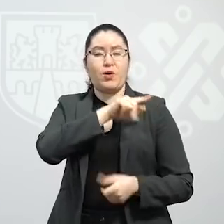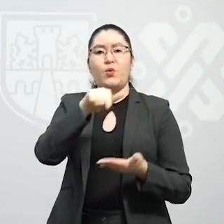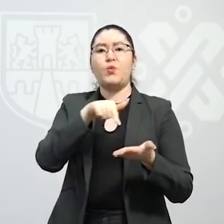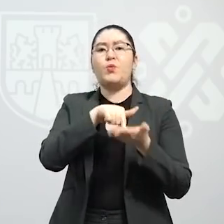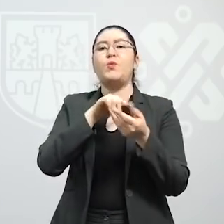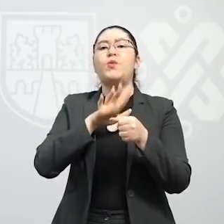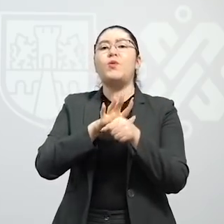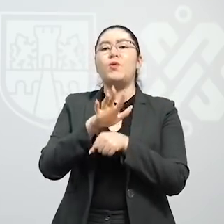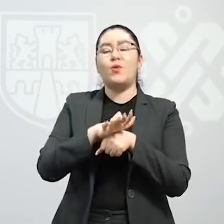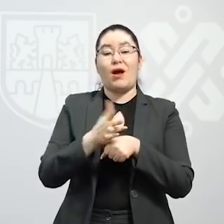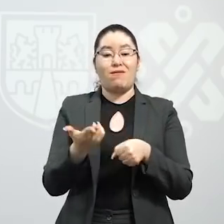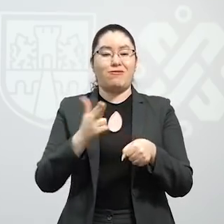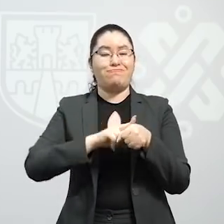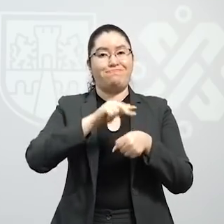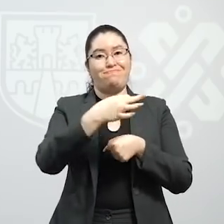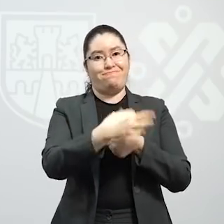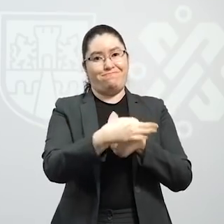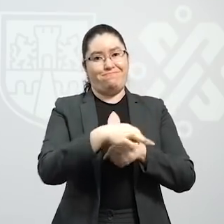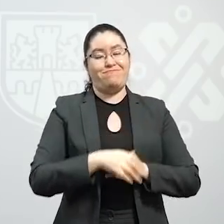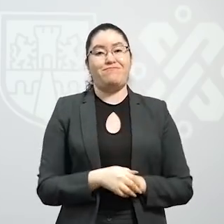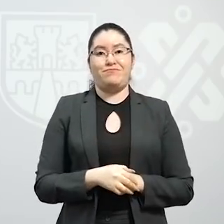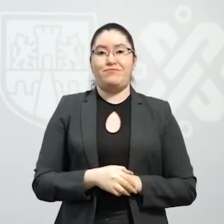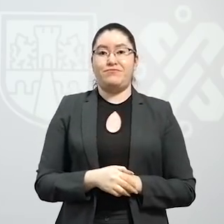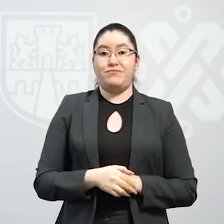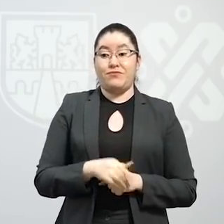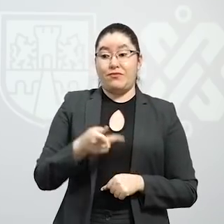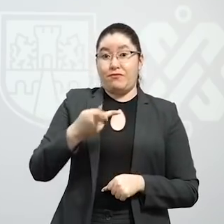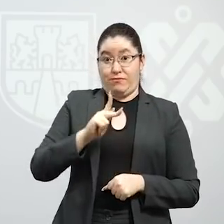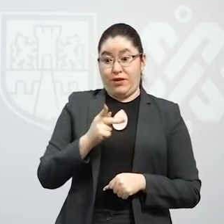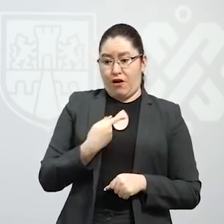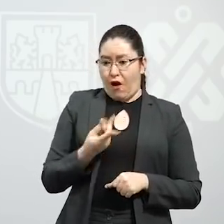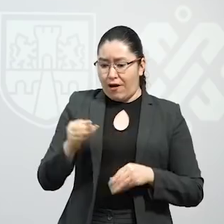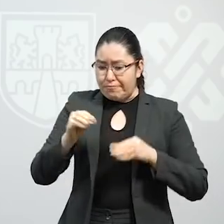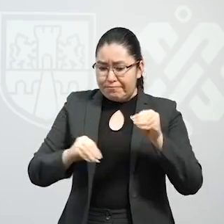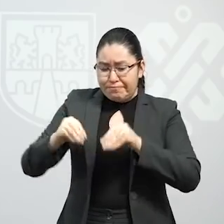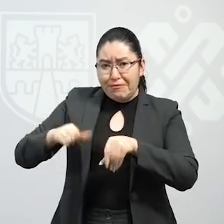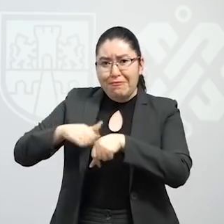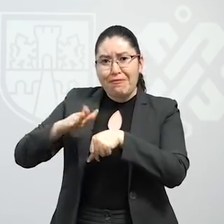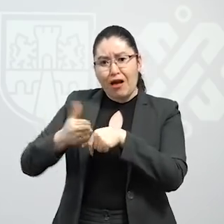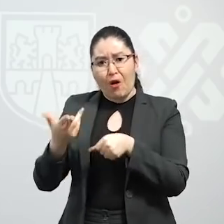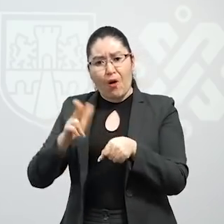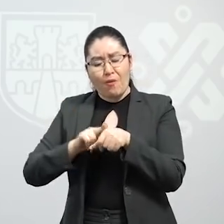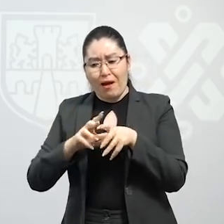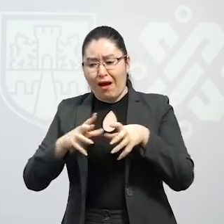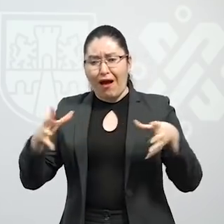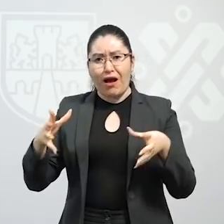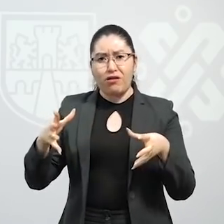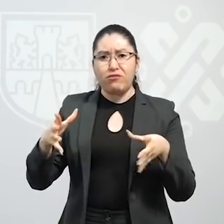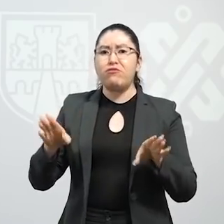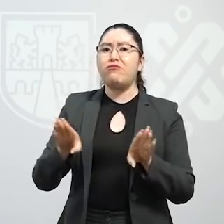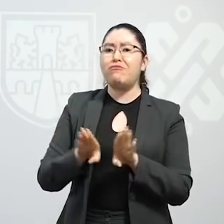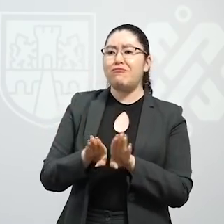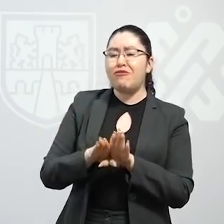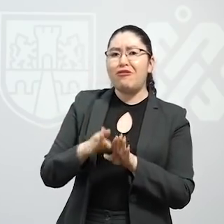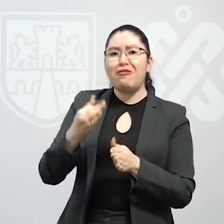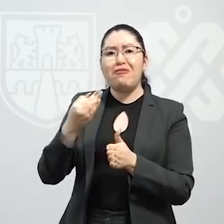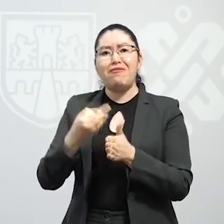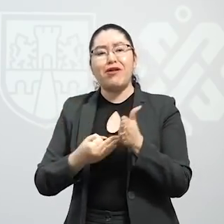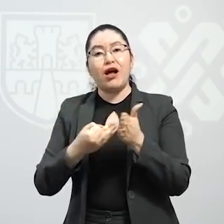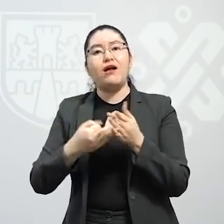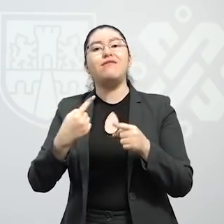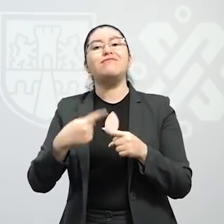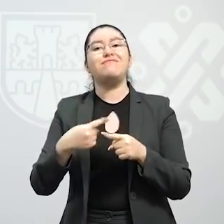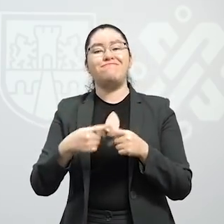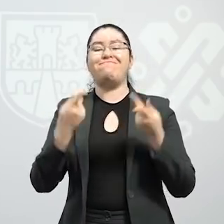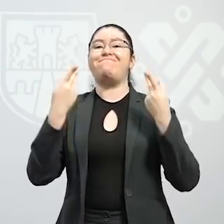unidad temporal. El crecimiento de la infraestructura, sin embargo, no serviría de nada si no hubiera profesionales